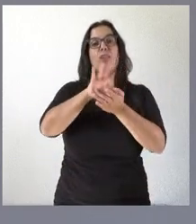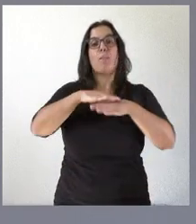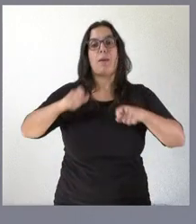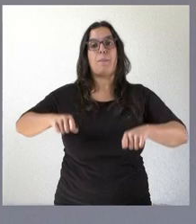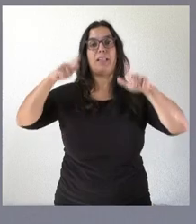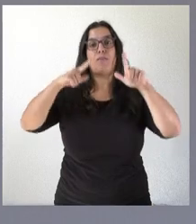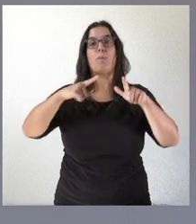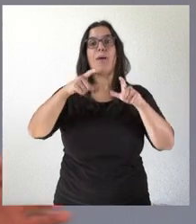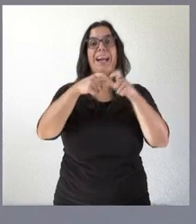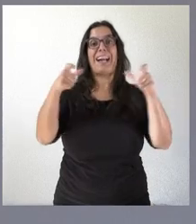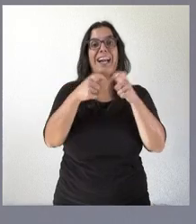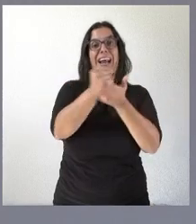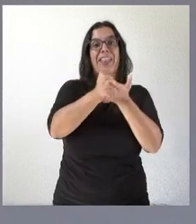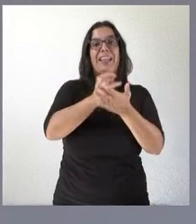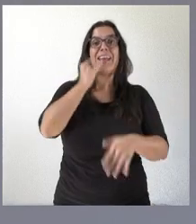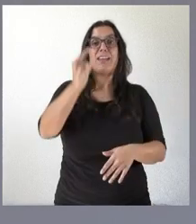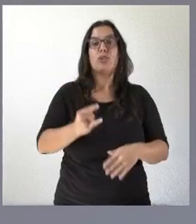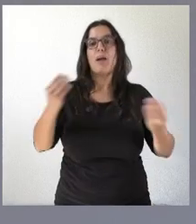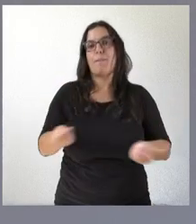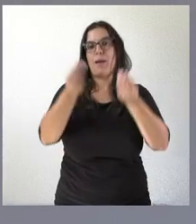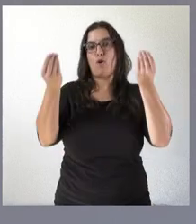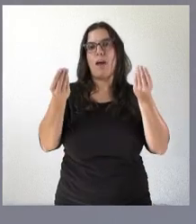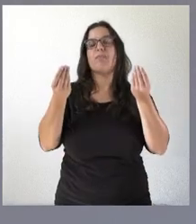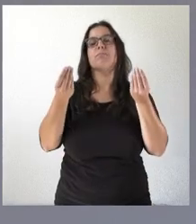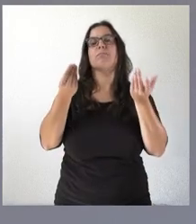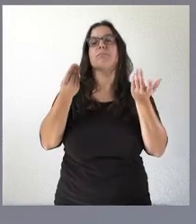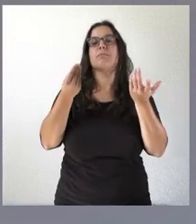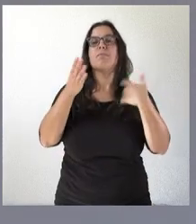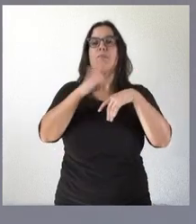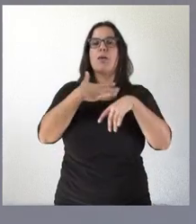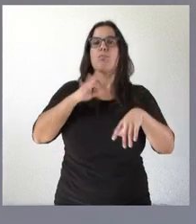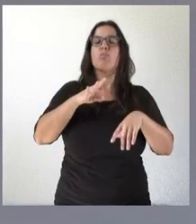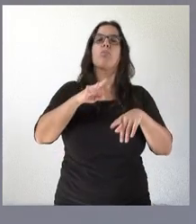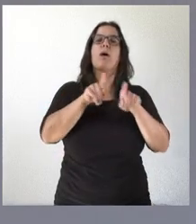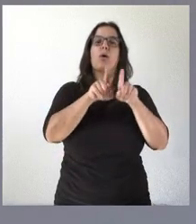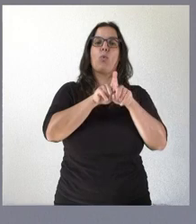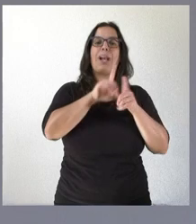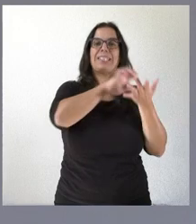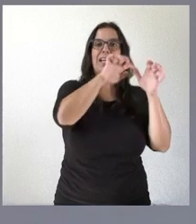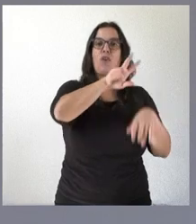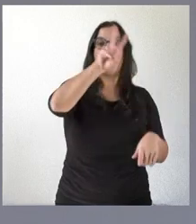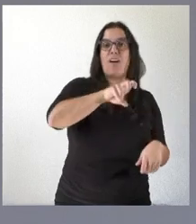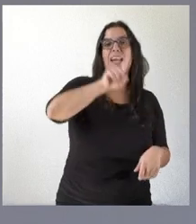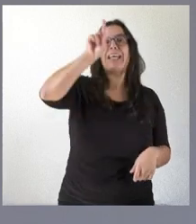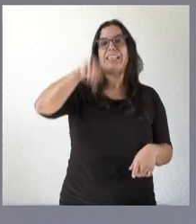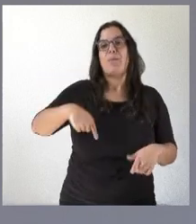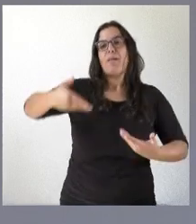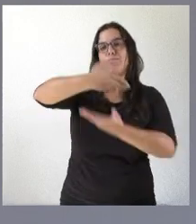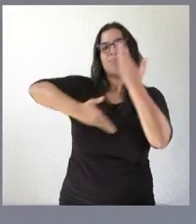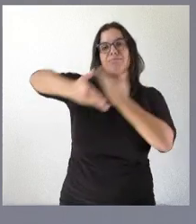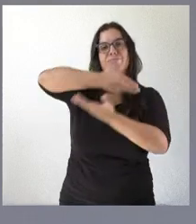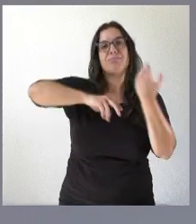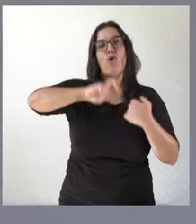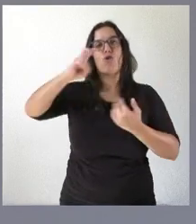receta electrónica interoperable, no solamente para favorecer esta receta electrónica en el ámbito de Castilla y León, sino la interoperabilidad